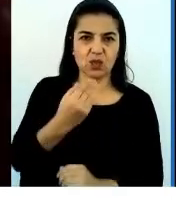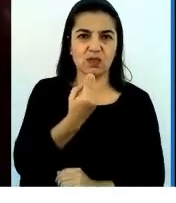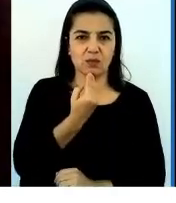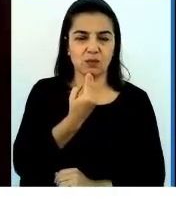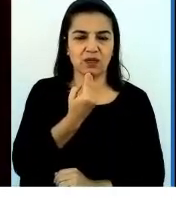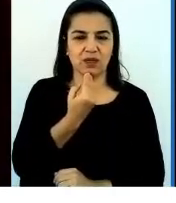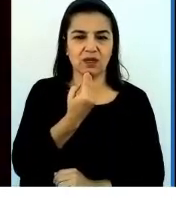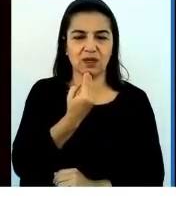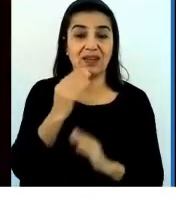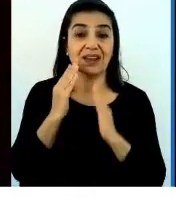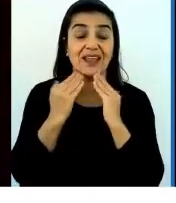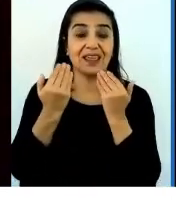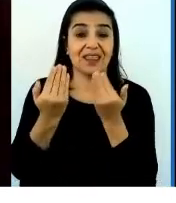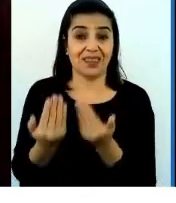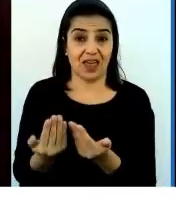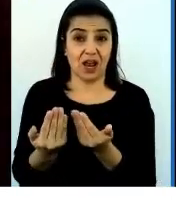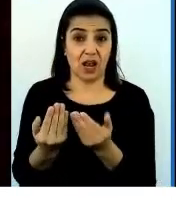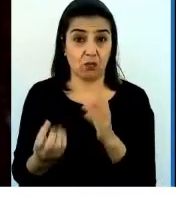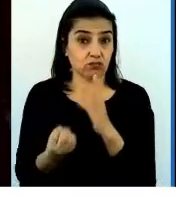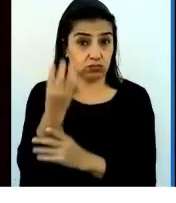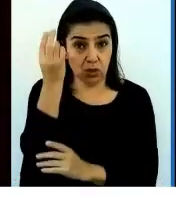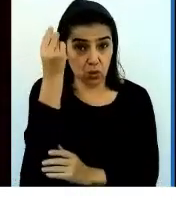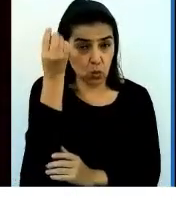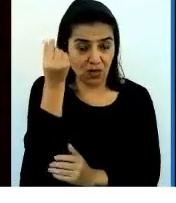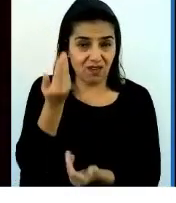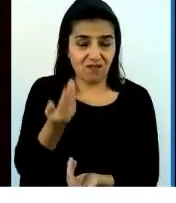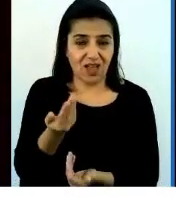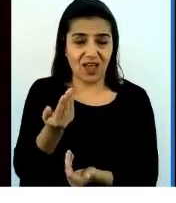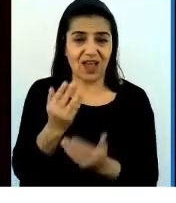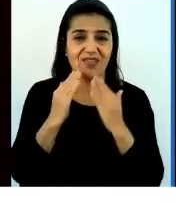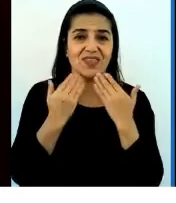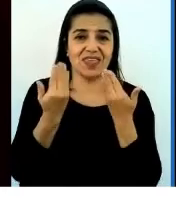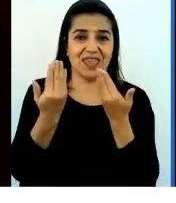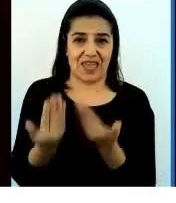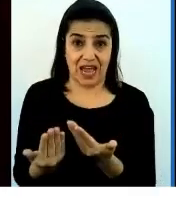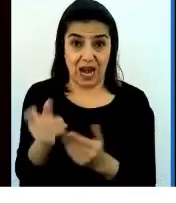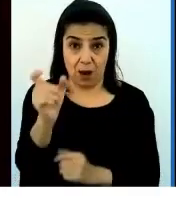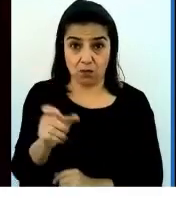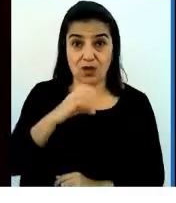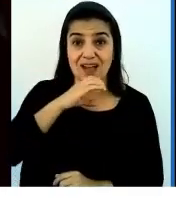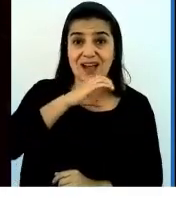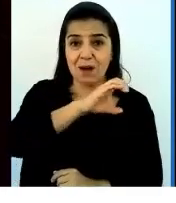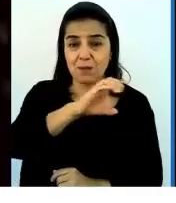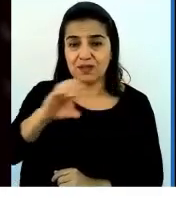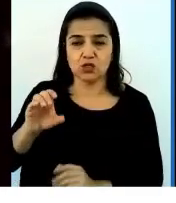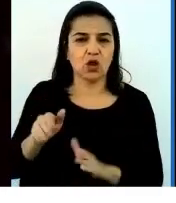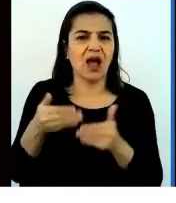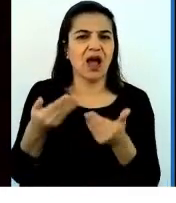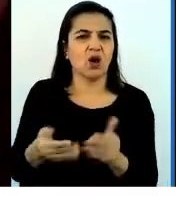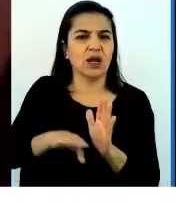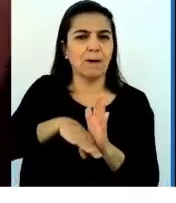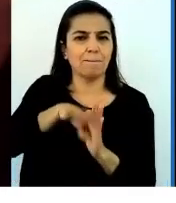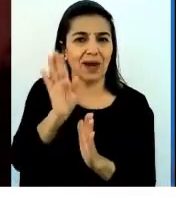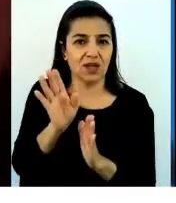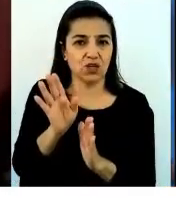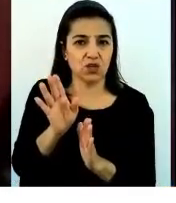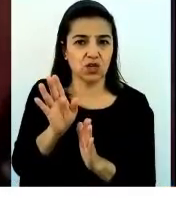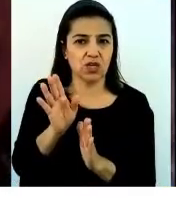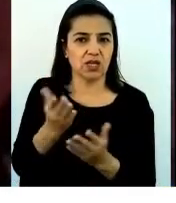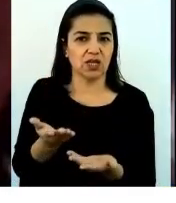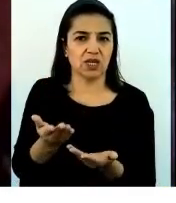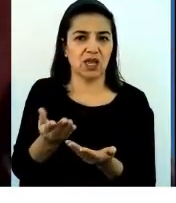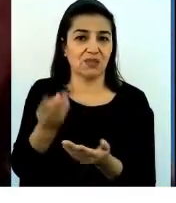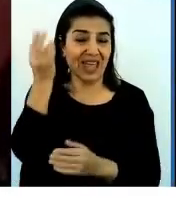llevarles sobre la innovación. La innovación debe llegar hasta el campesino. Ahora la mayoría de las innovaciones son